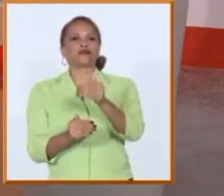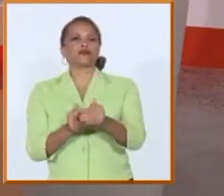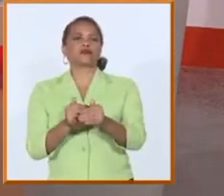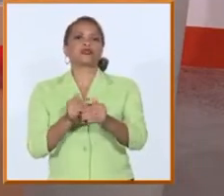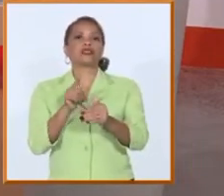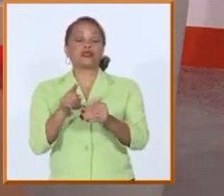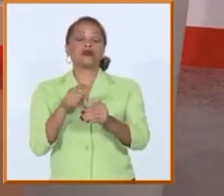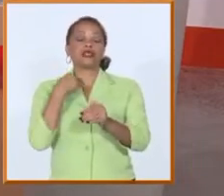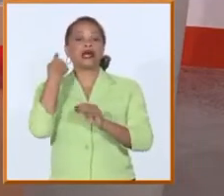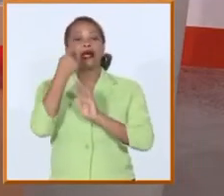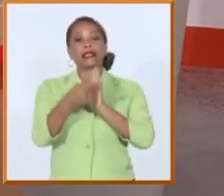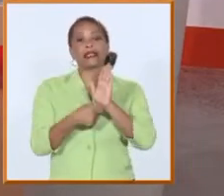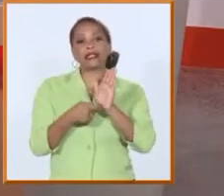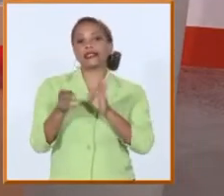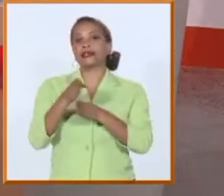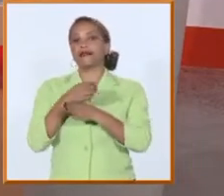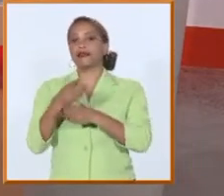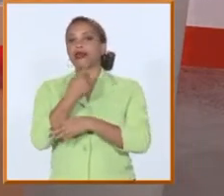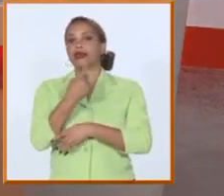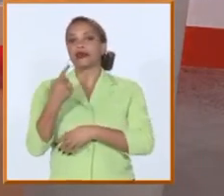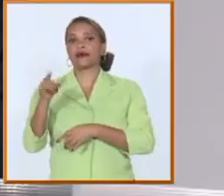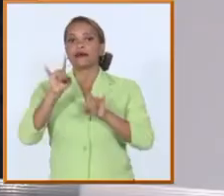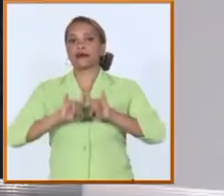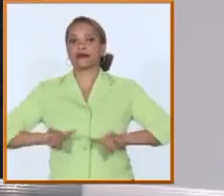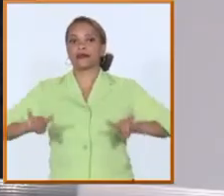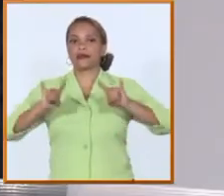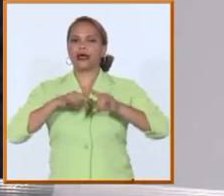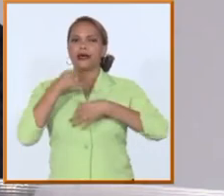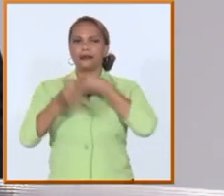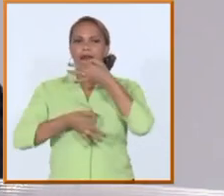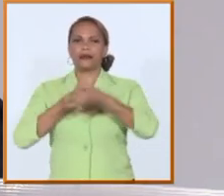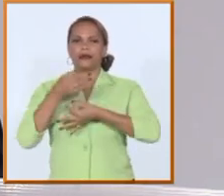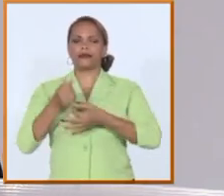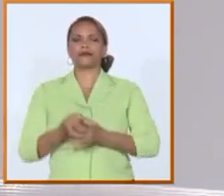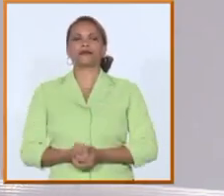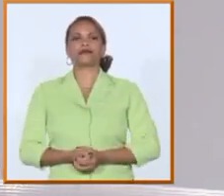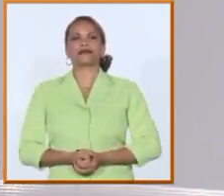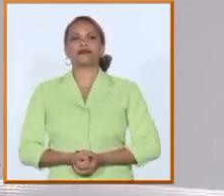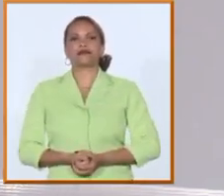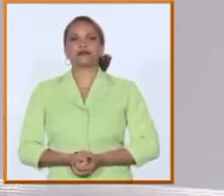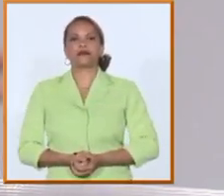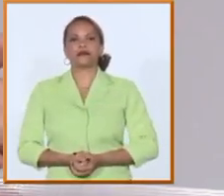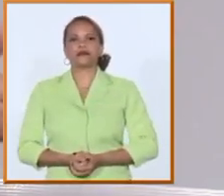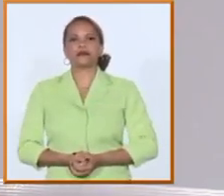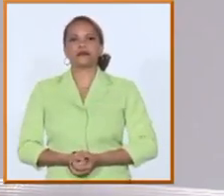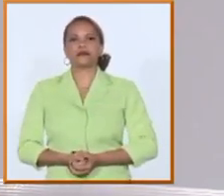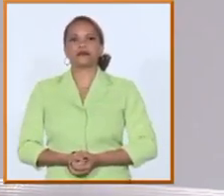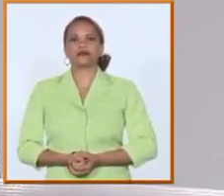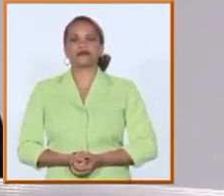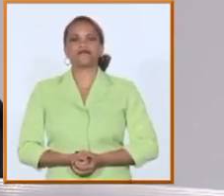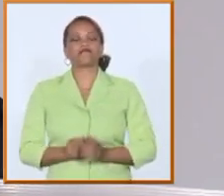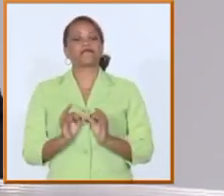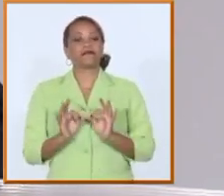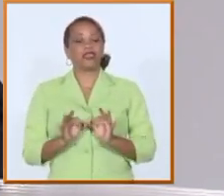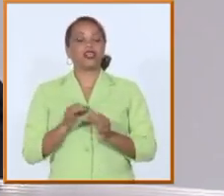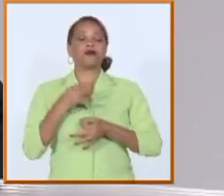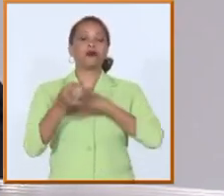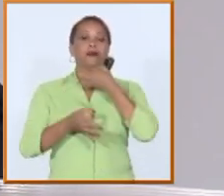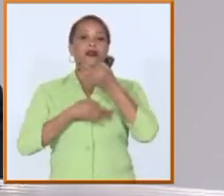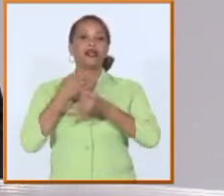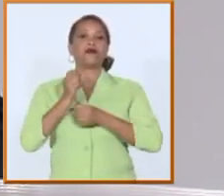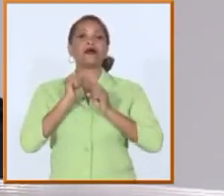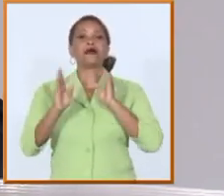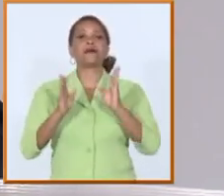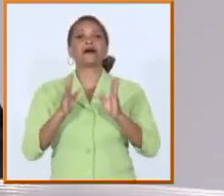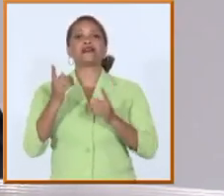características en cada universidad cubana? Bueno Randy efectivamente es parte como ya lo mencionábamos parte de los